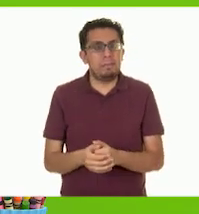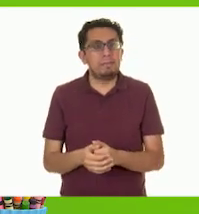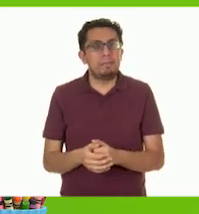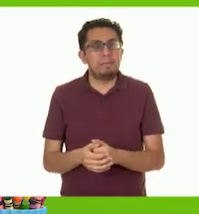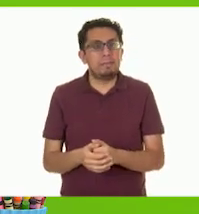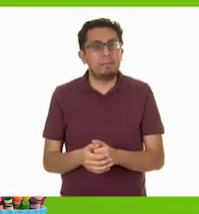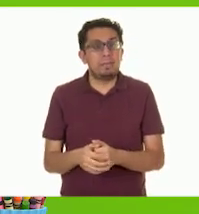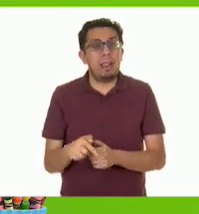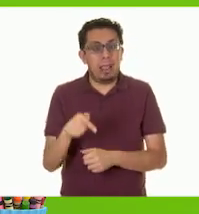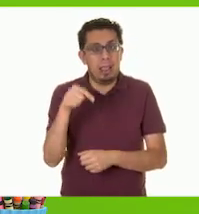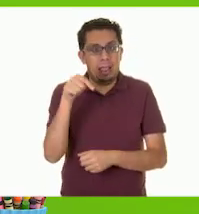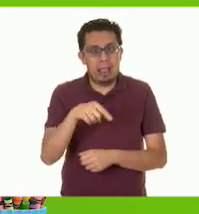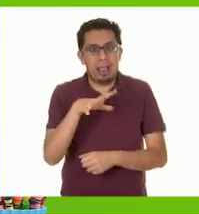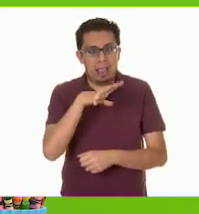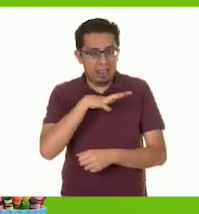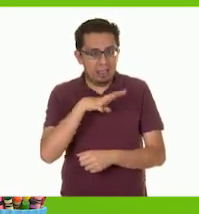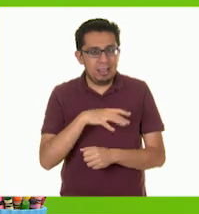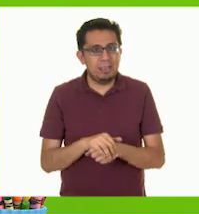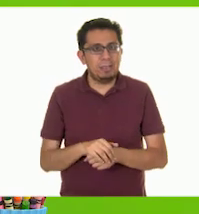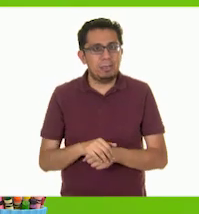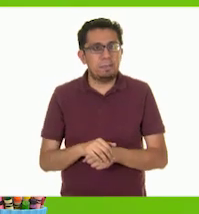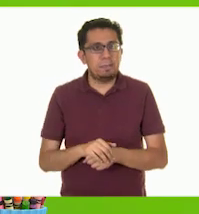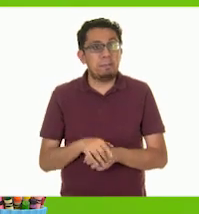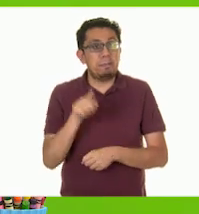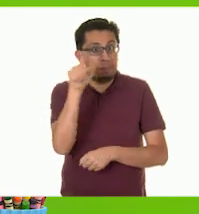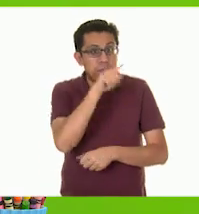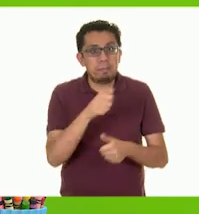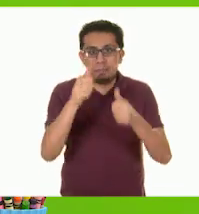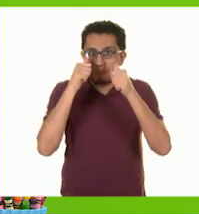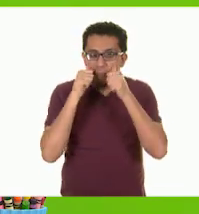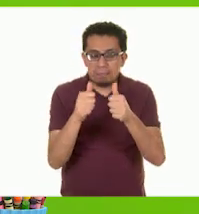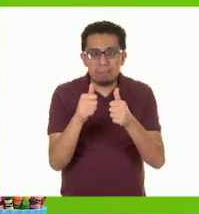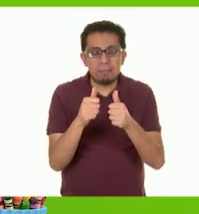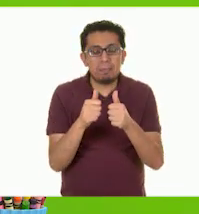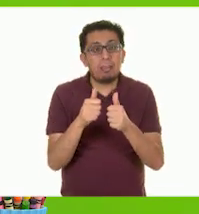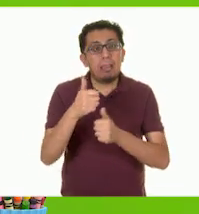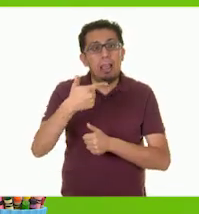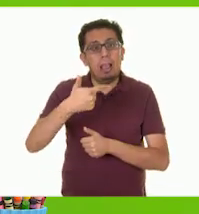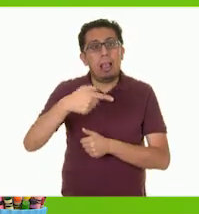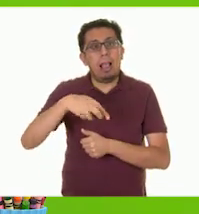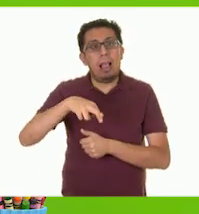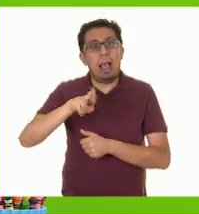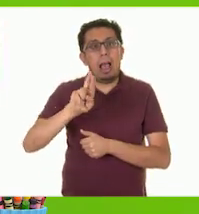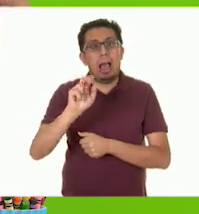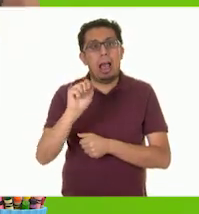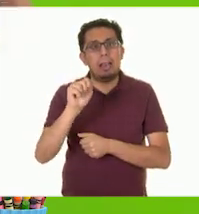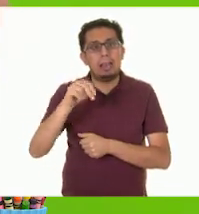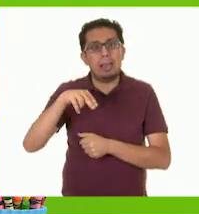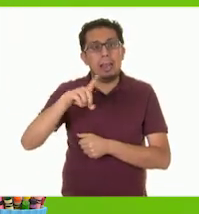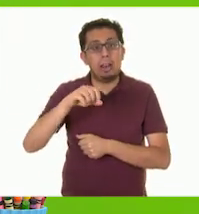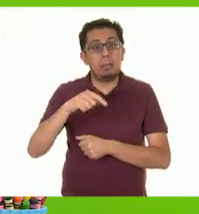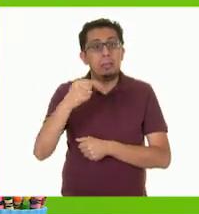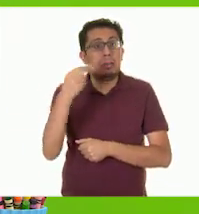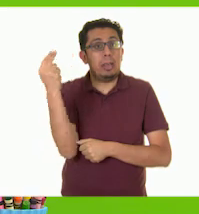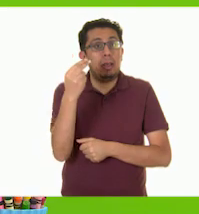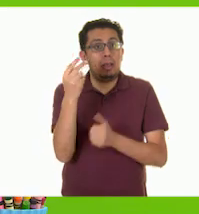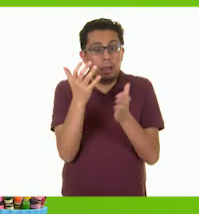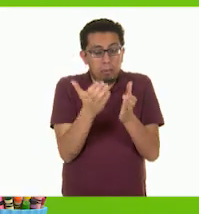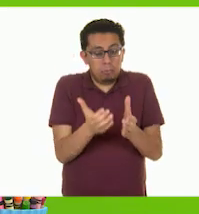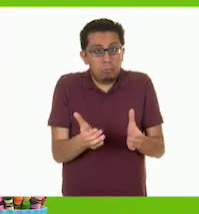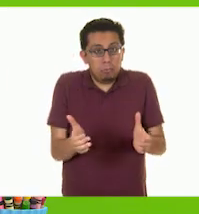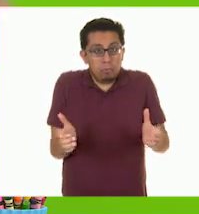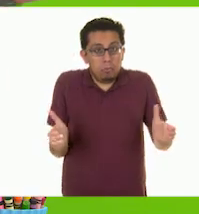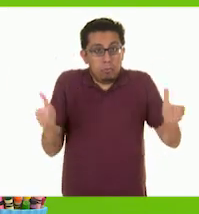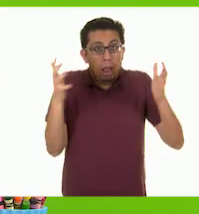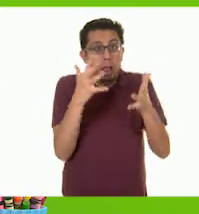Aquí está. Escuchen bien. El granado requiere de un macetón y